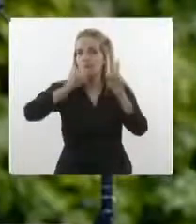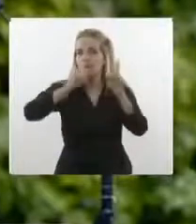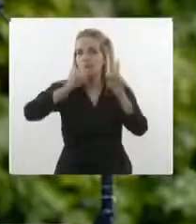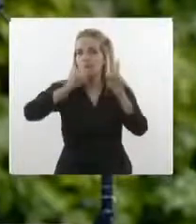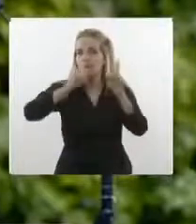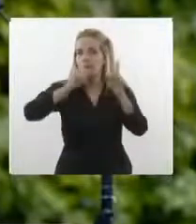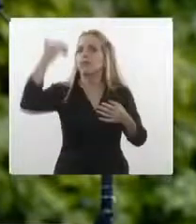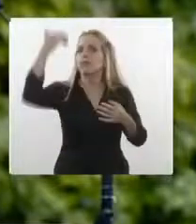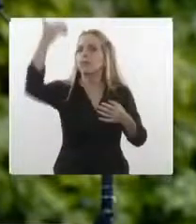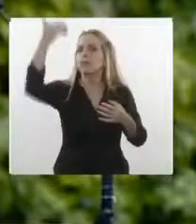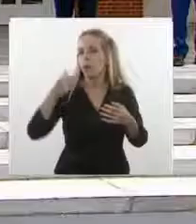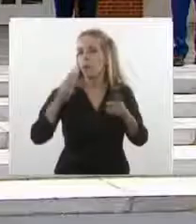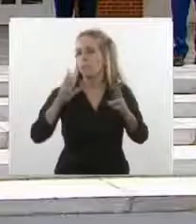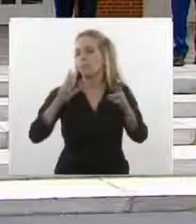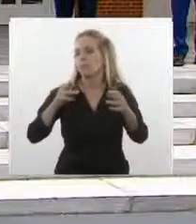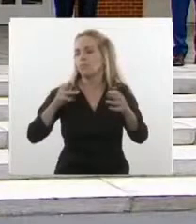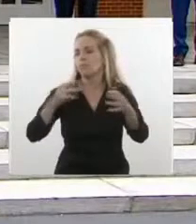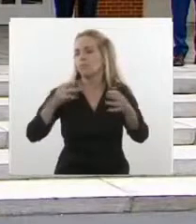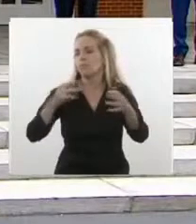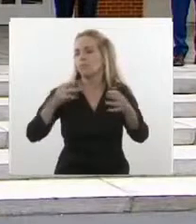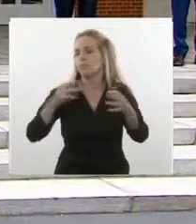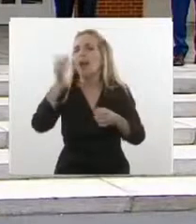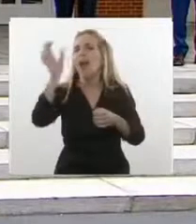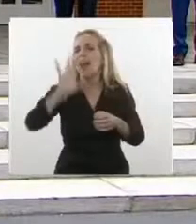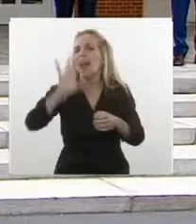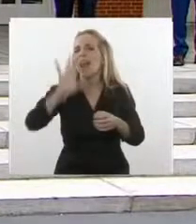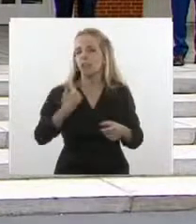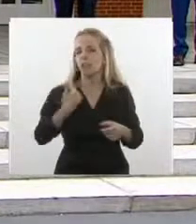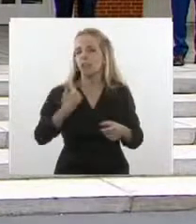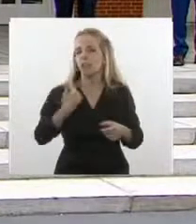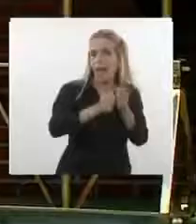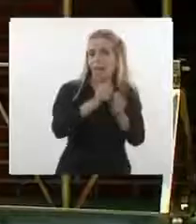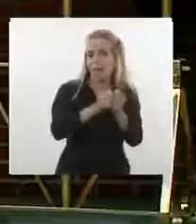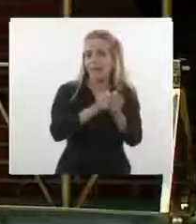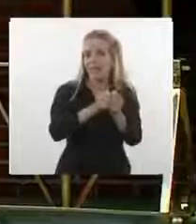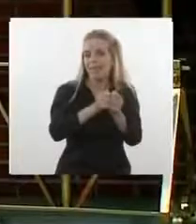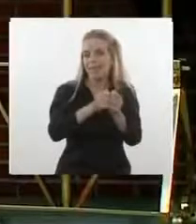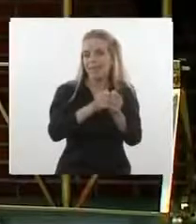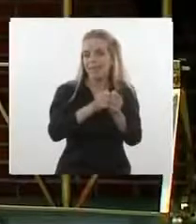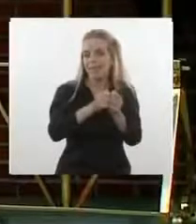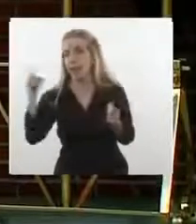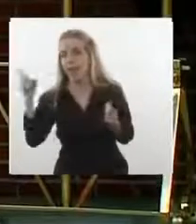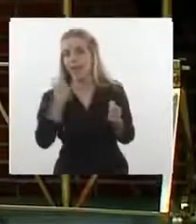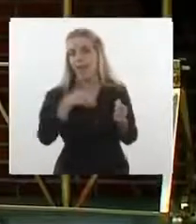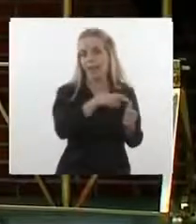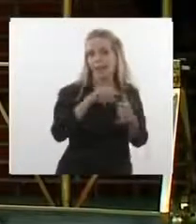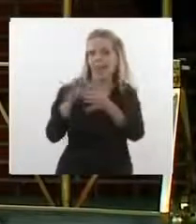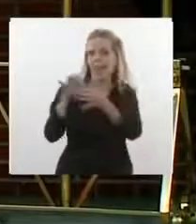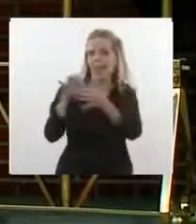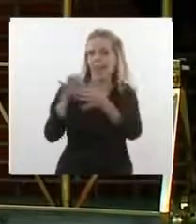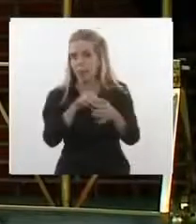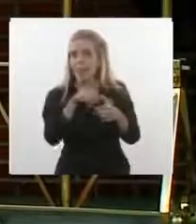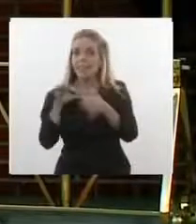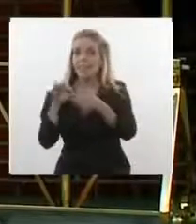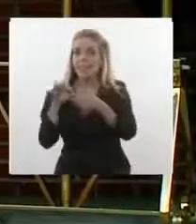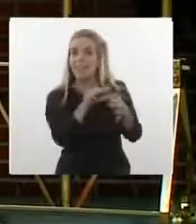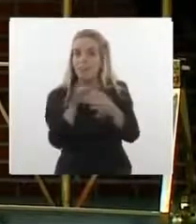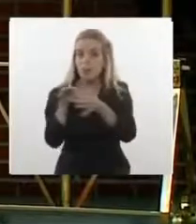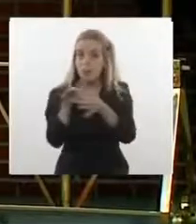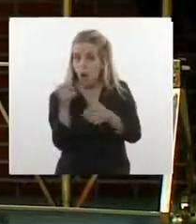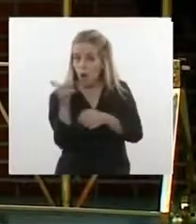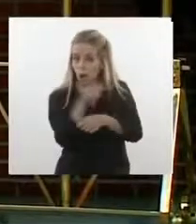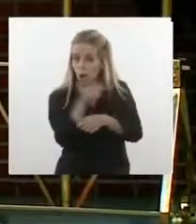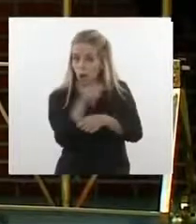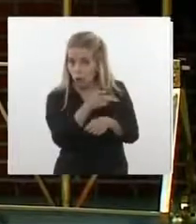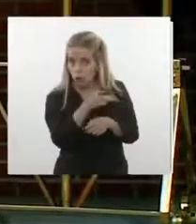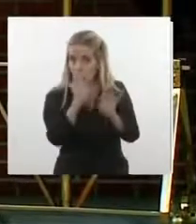tiene la Argentina y también la colaboración entre las empresas españolas y Argentina. Por tanto, esa relación bilateral que se extiende no